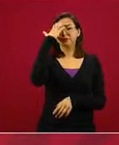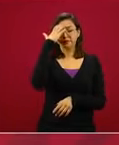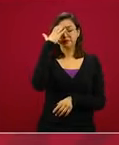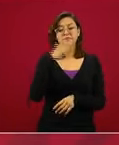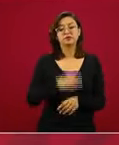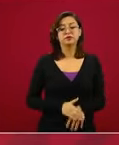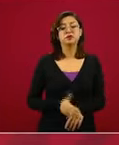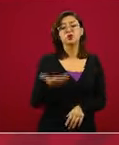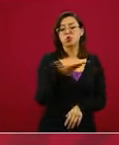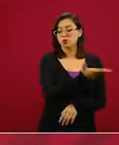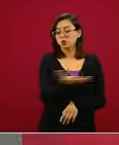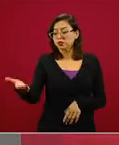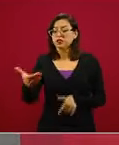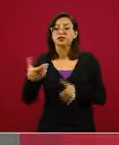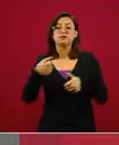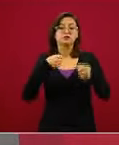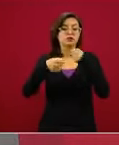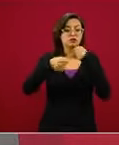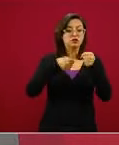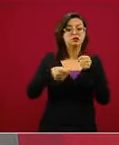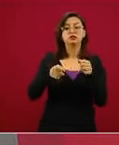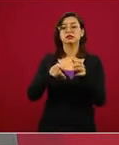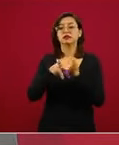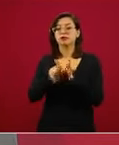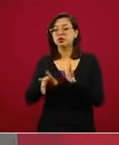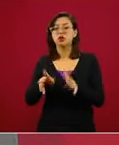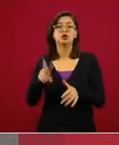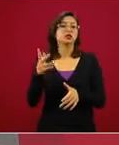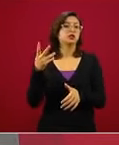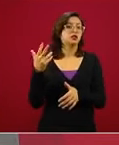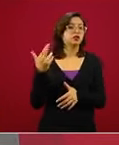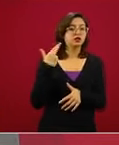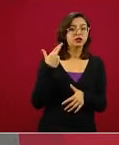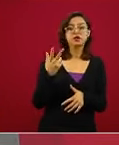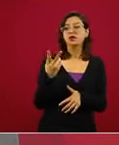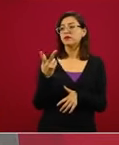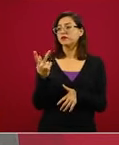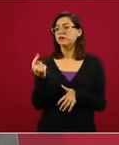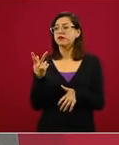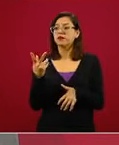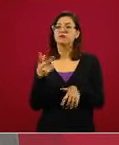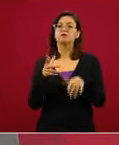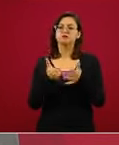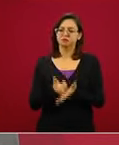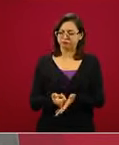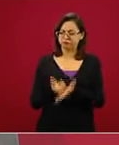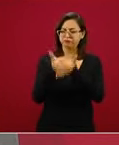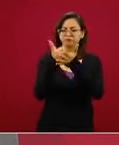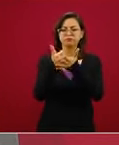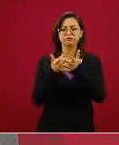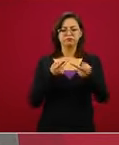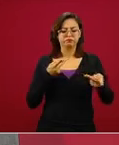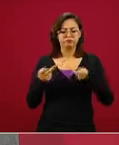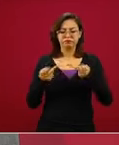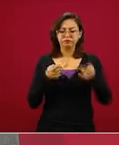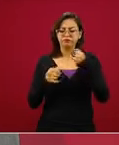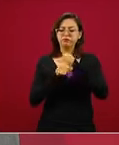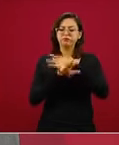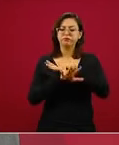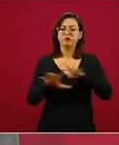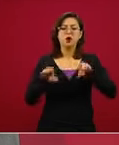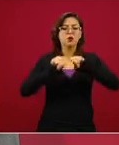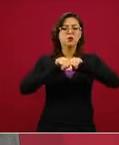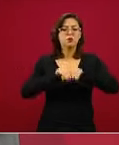que nos ayuden a divulgar este plan. La información es